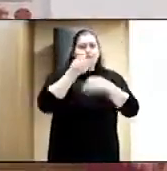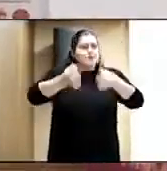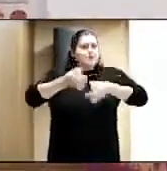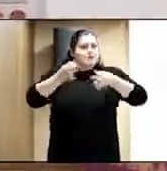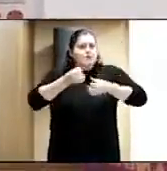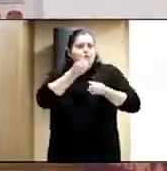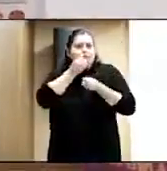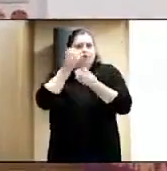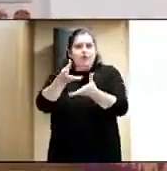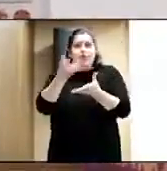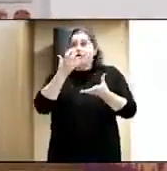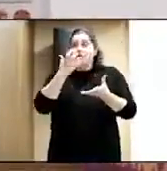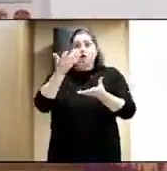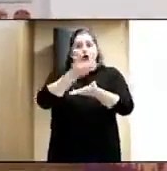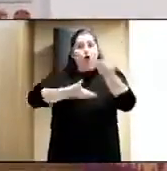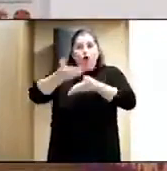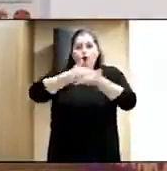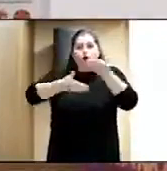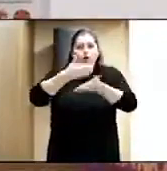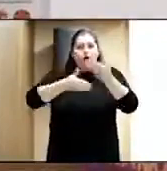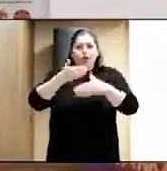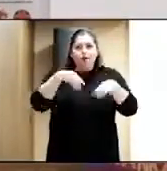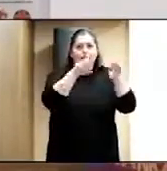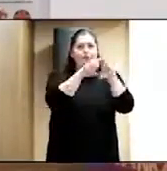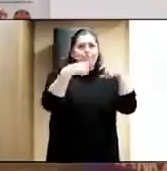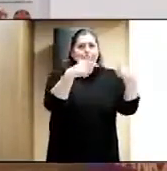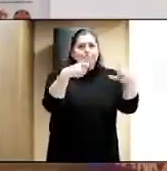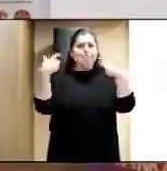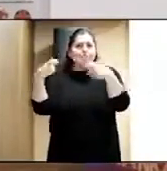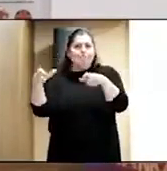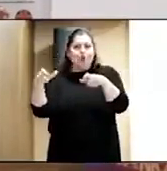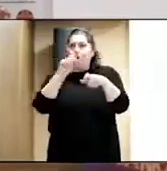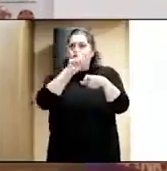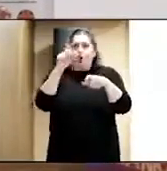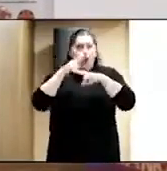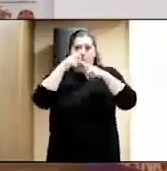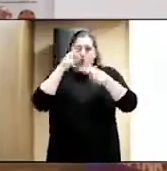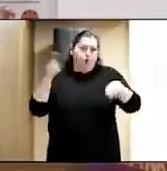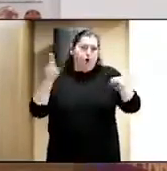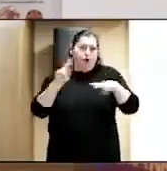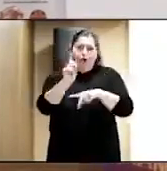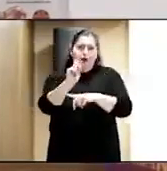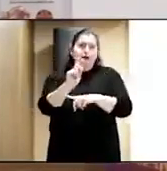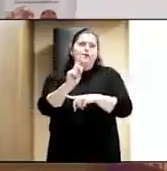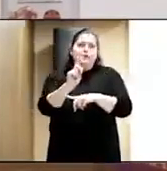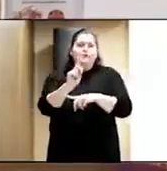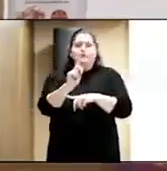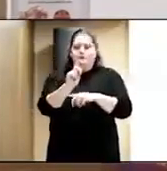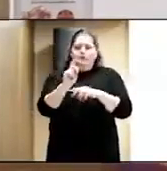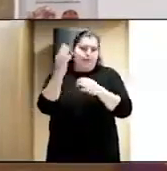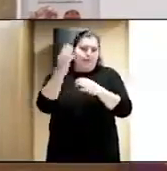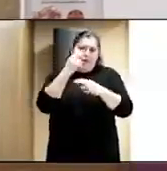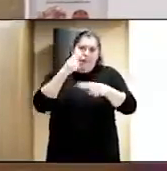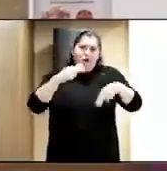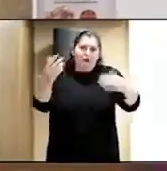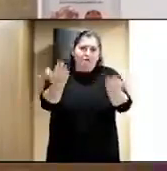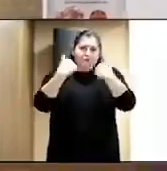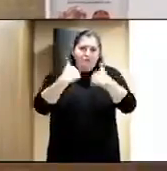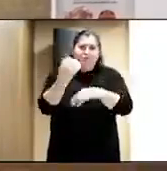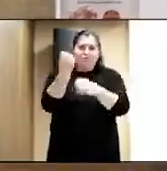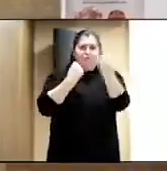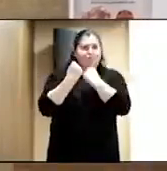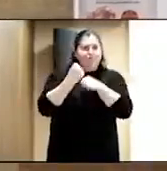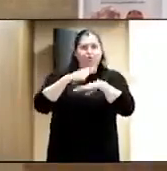sin la colaboración de estas entidades no públicas, pues sería mucho más complejo y más dificultoso